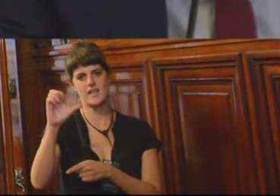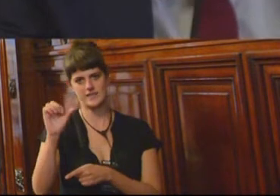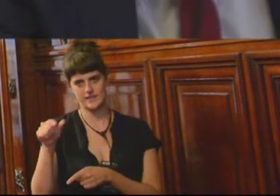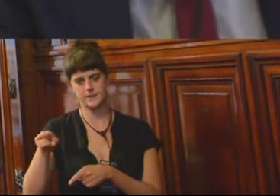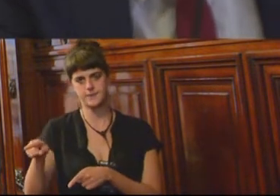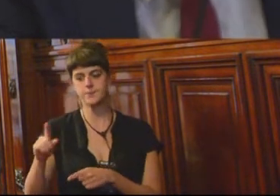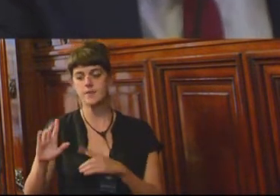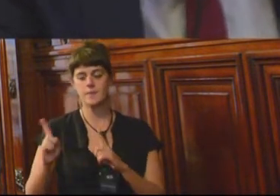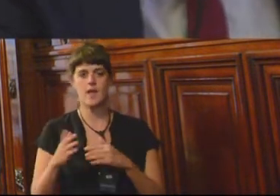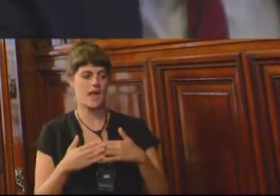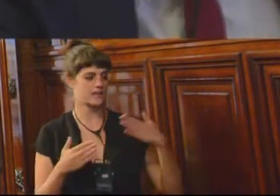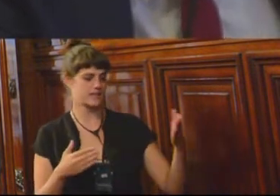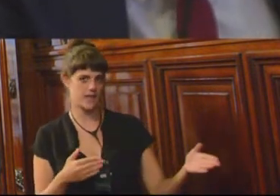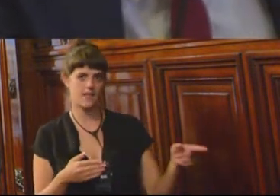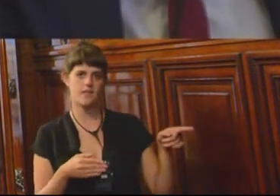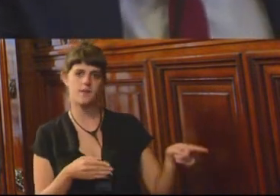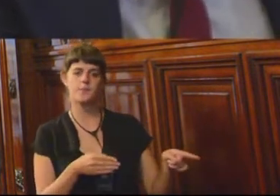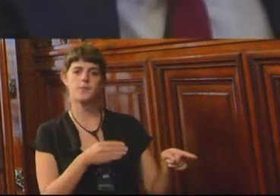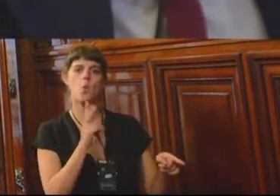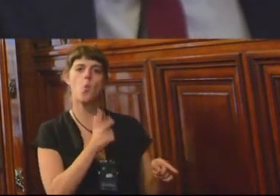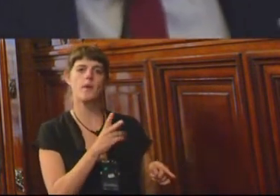Adriana Leaño, de Humanas Colombia.